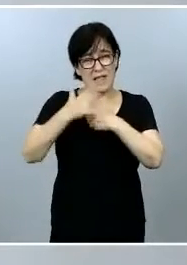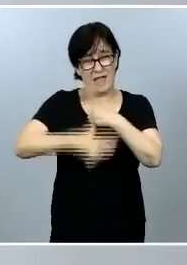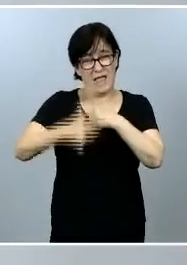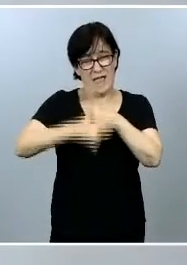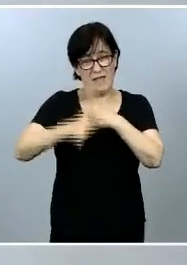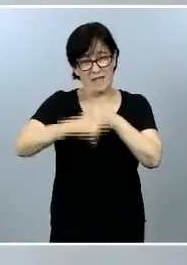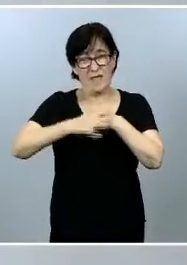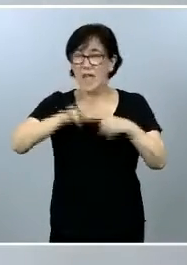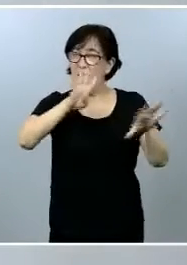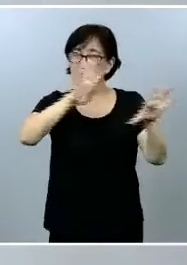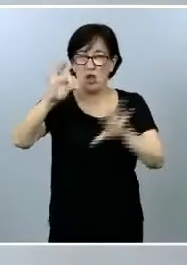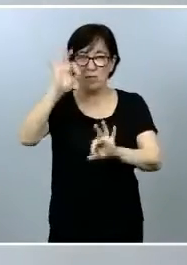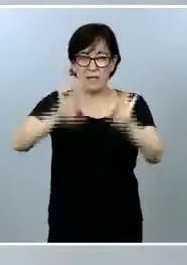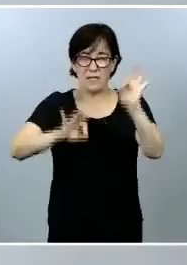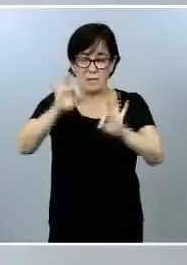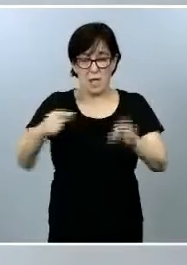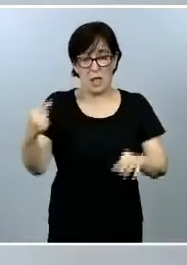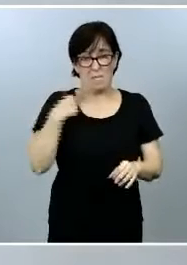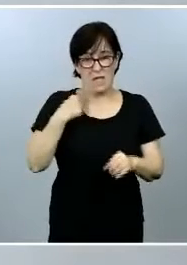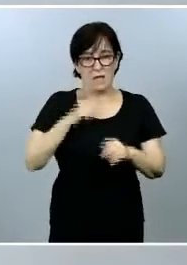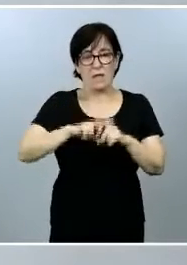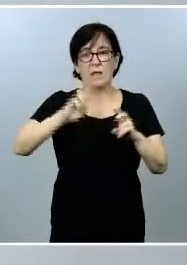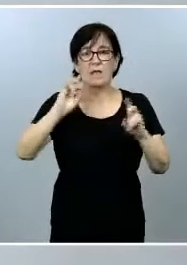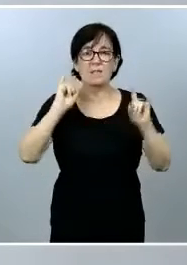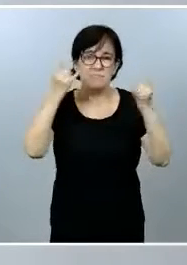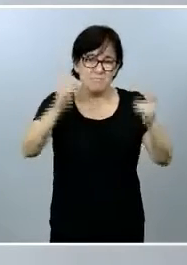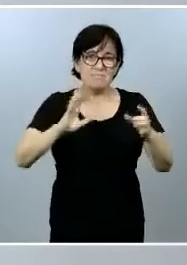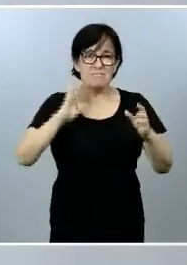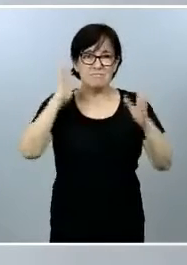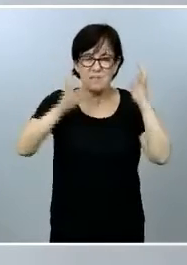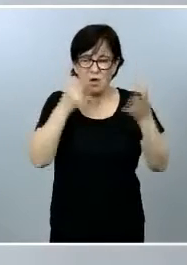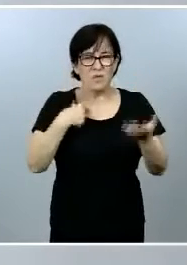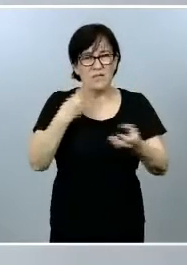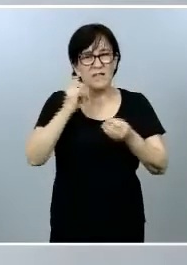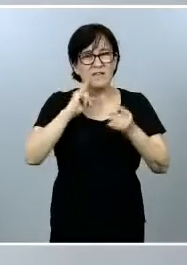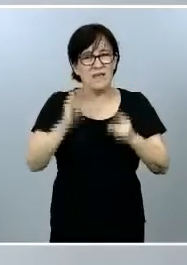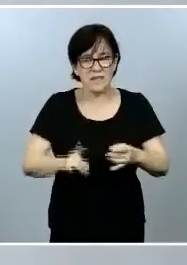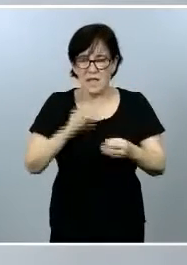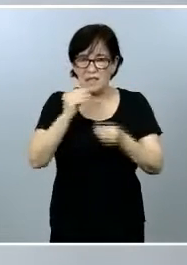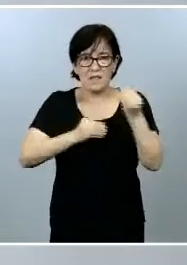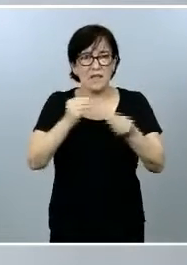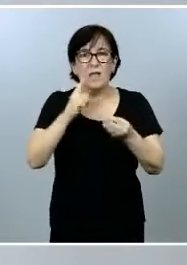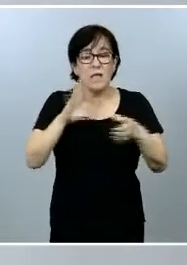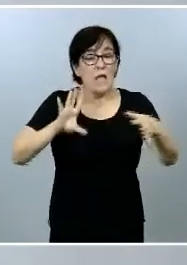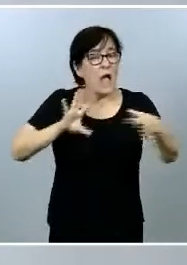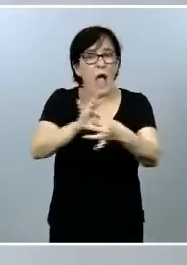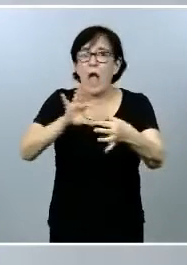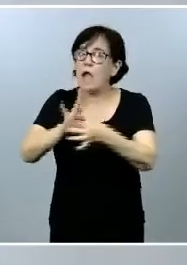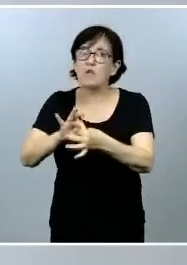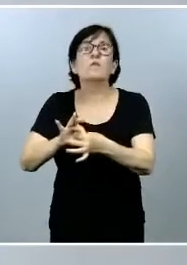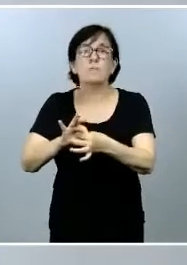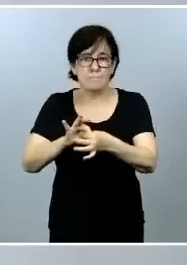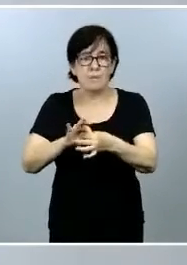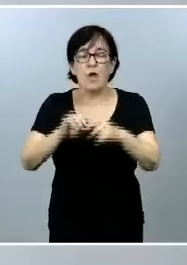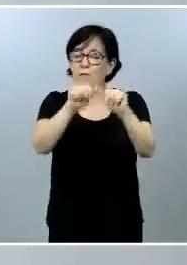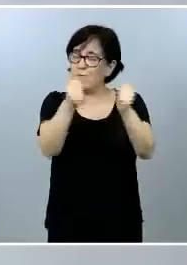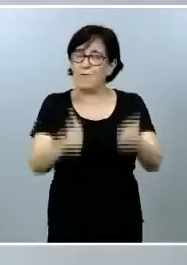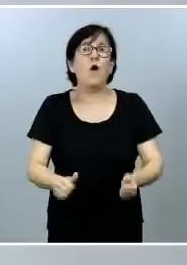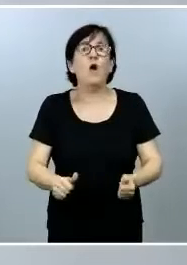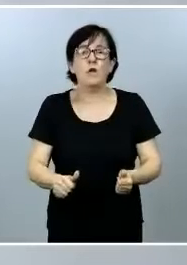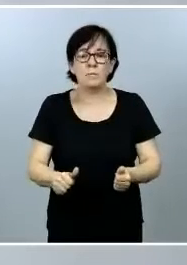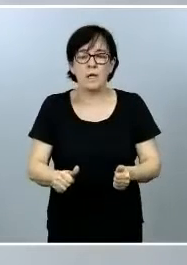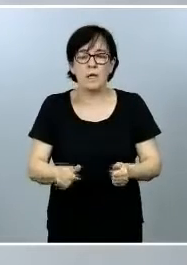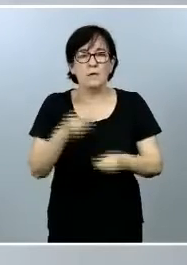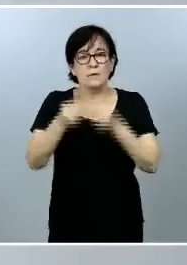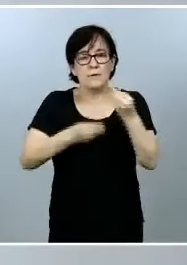el 90% de la pérdida de biodiversidad o el estrés hídrico están asociados directamente al modo en el que extraemos y